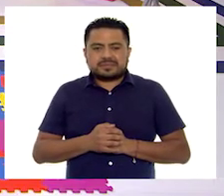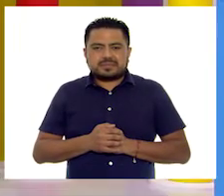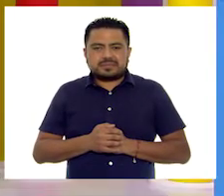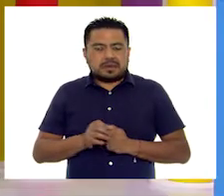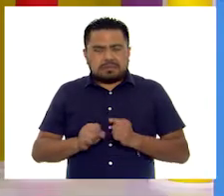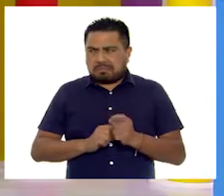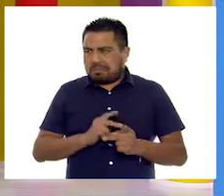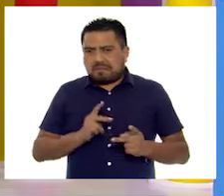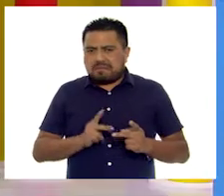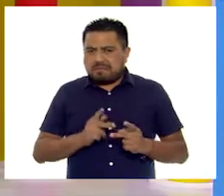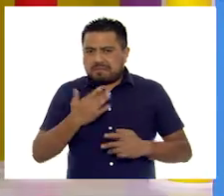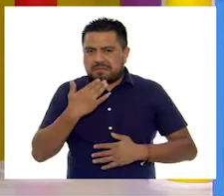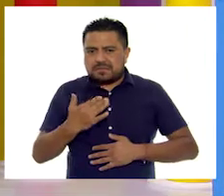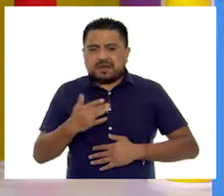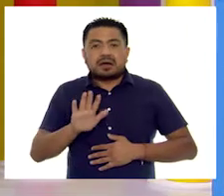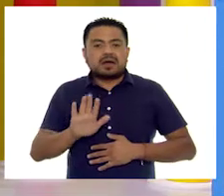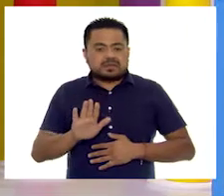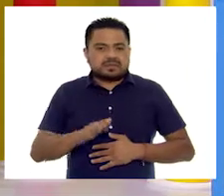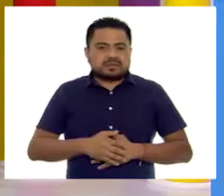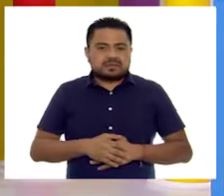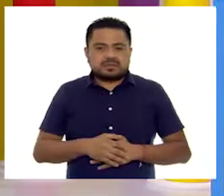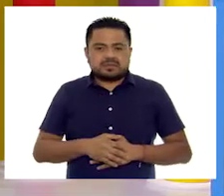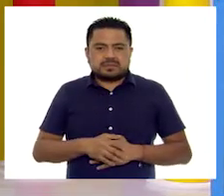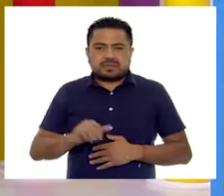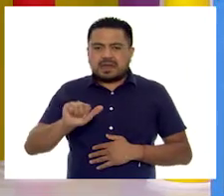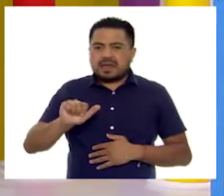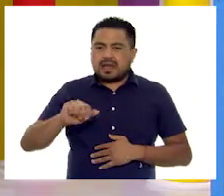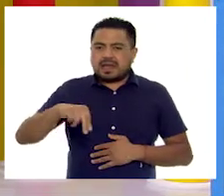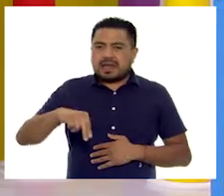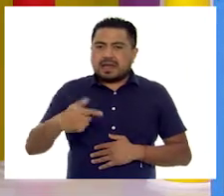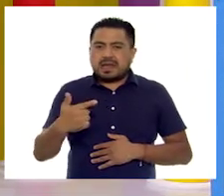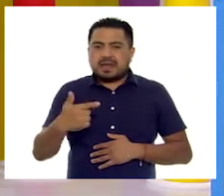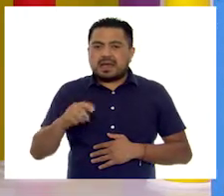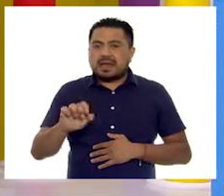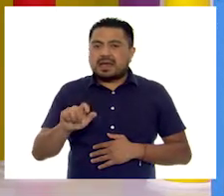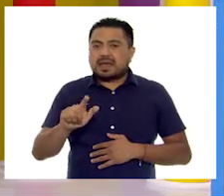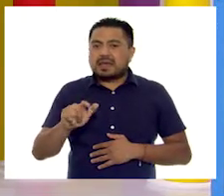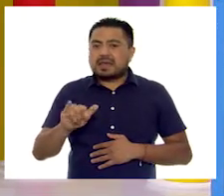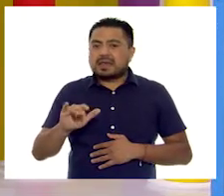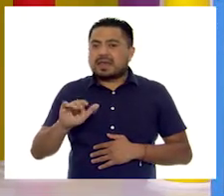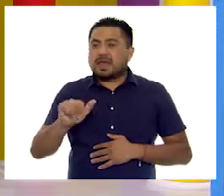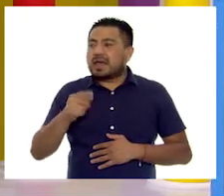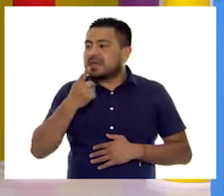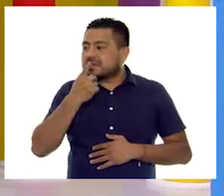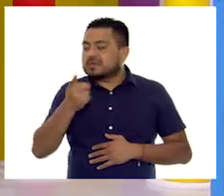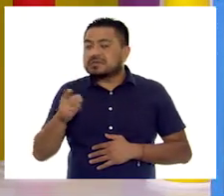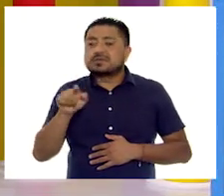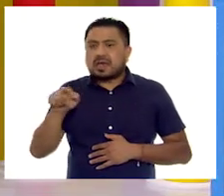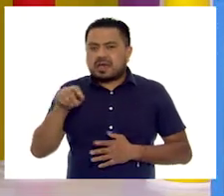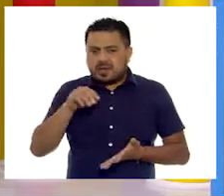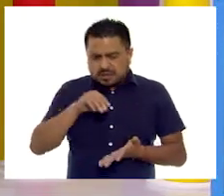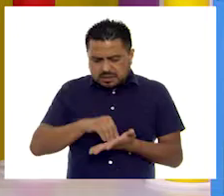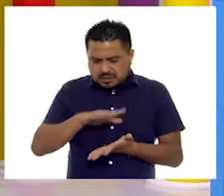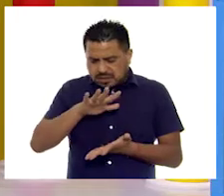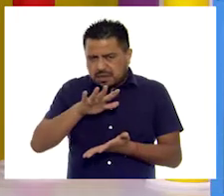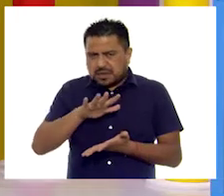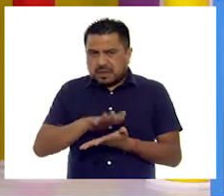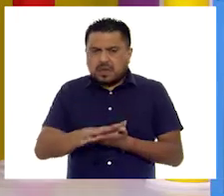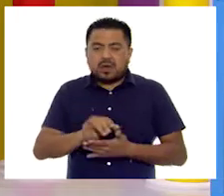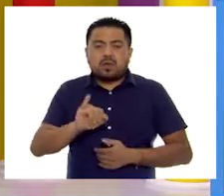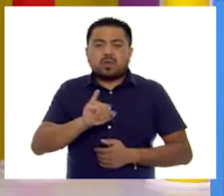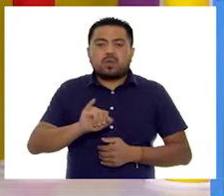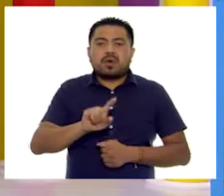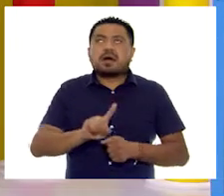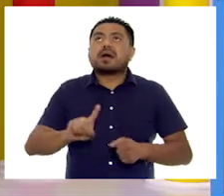Perfecto. A ver, tenemos. Angélica dice que ella registró que el